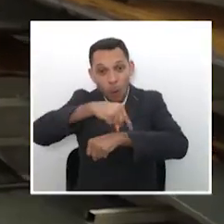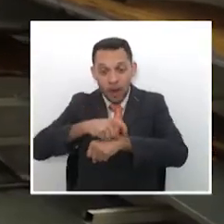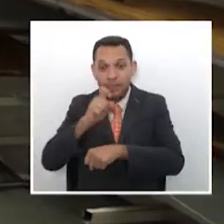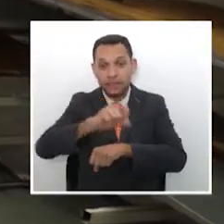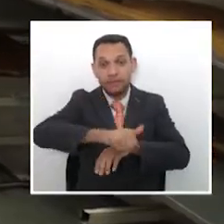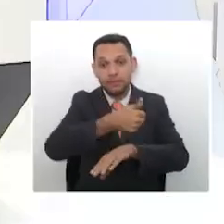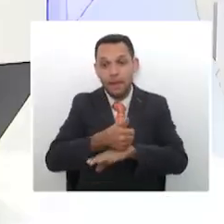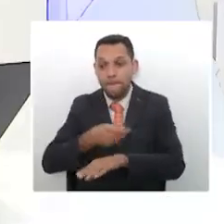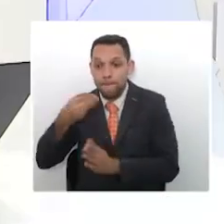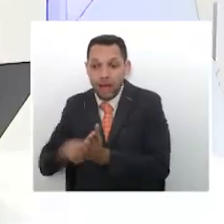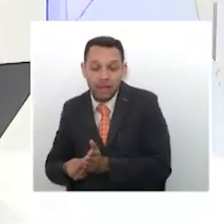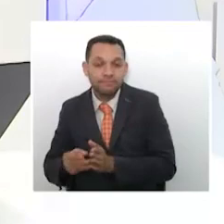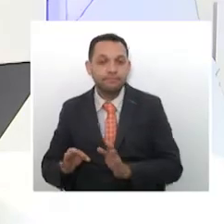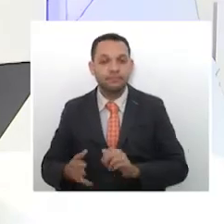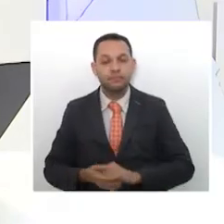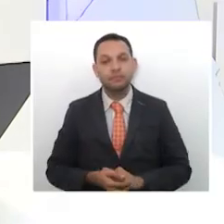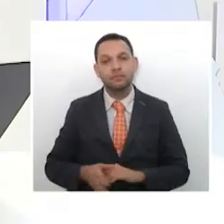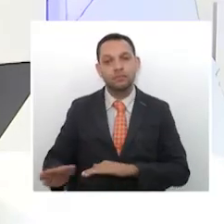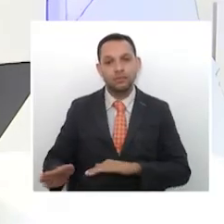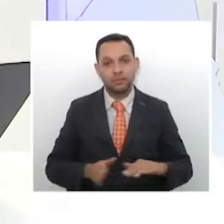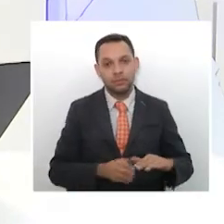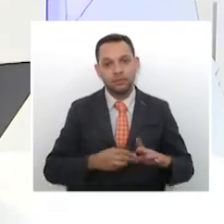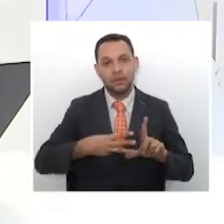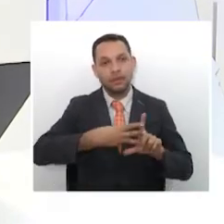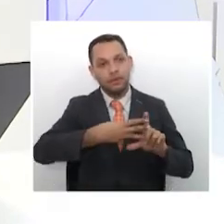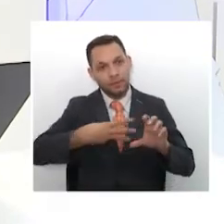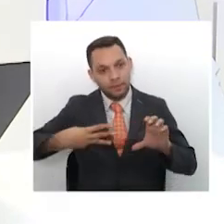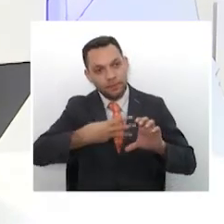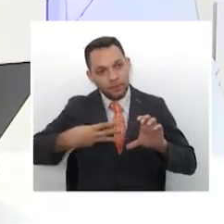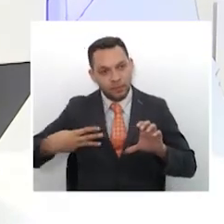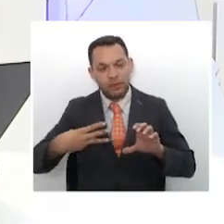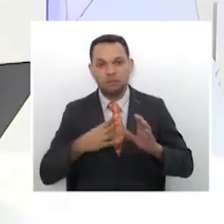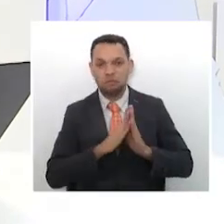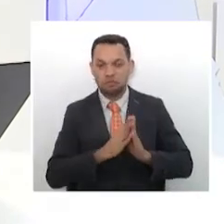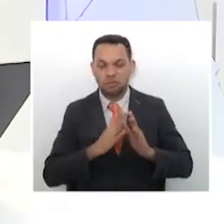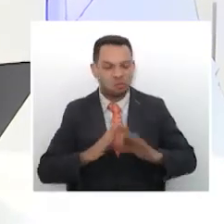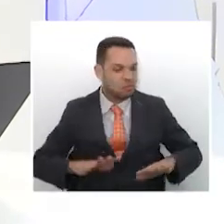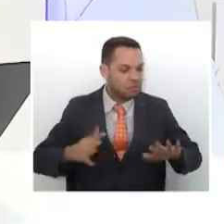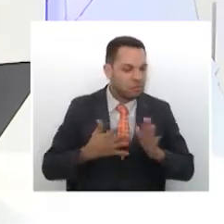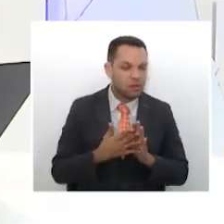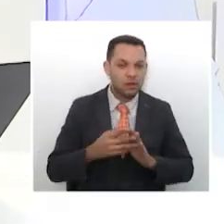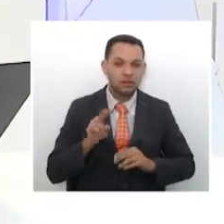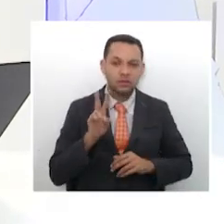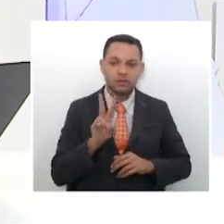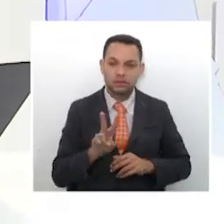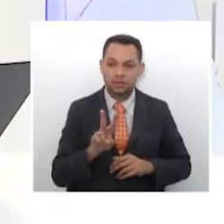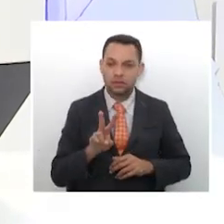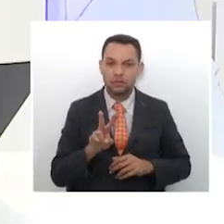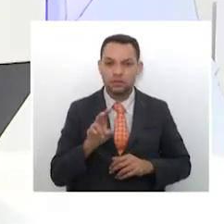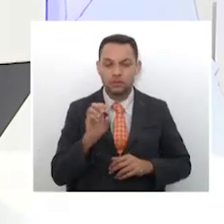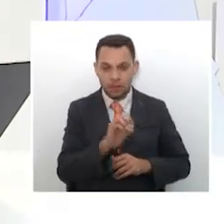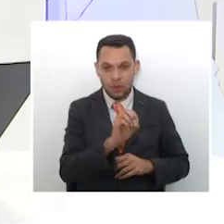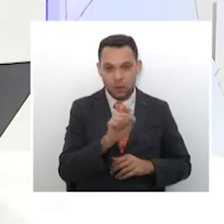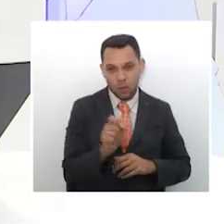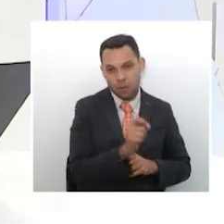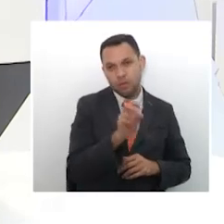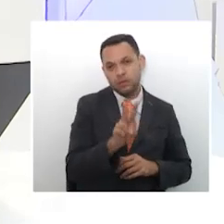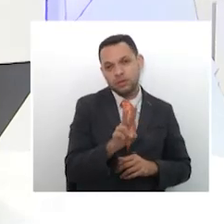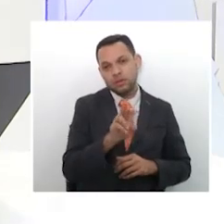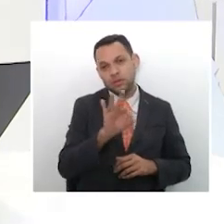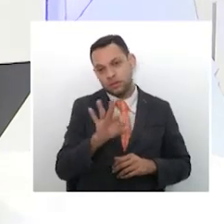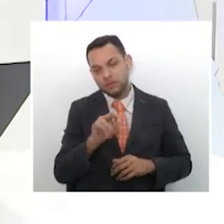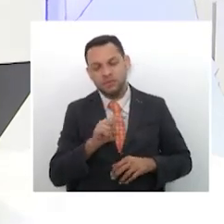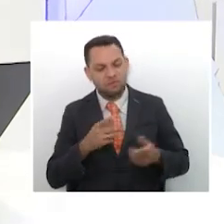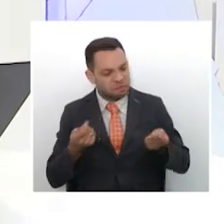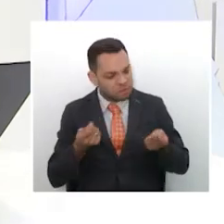tiene que pagar. Según el DAN, el costo de vida en Colombia en mayo se ubicó en el 0,32%, un punto por debajo del mismo periodo del